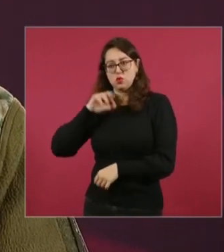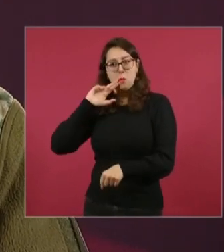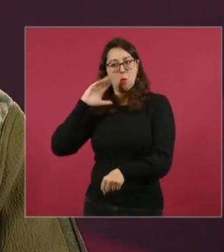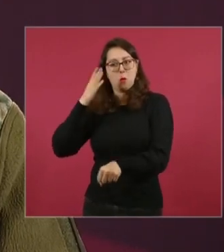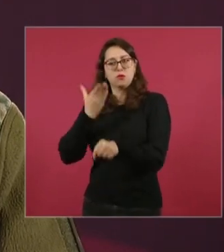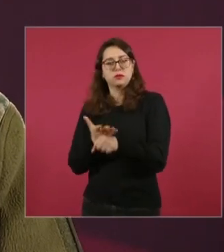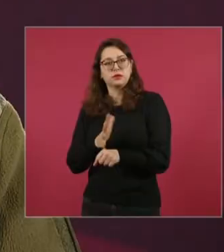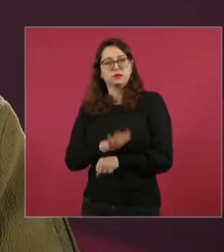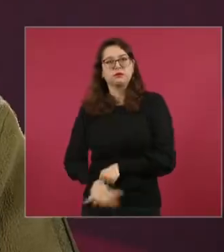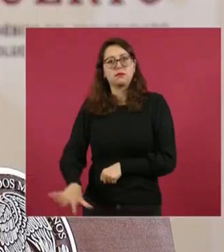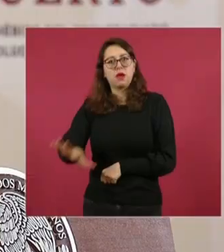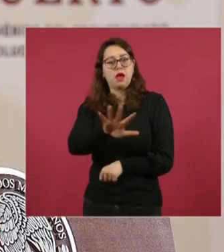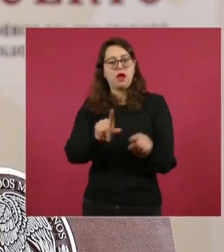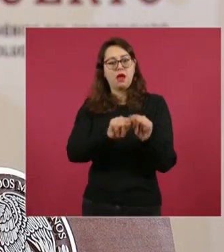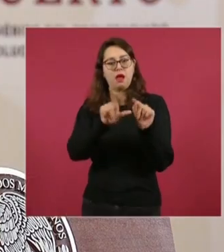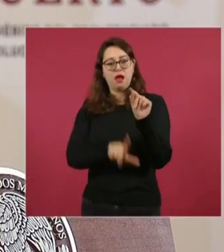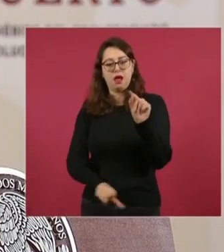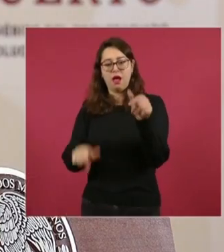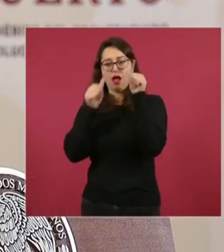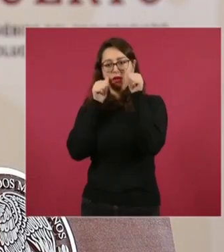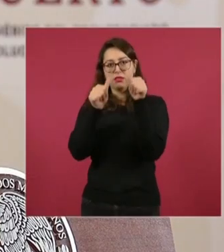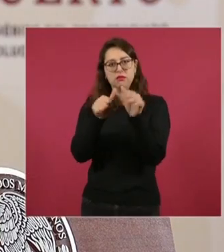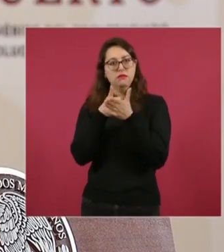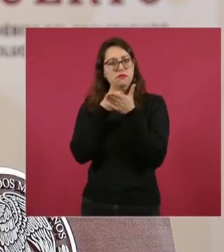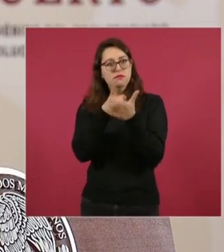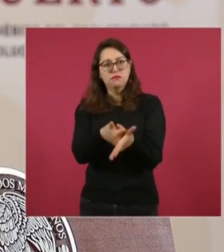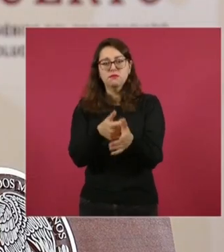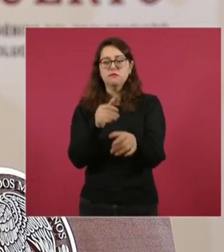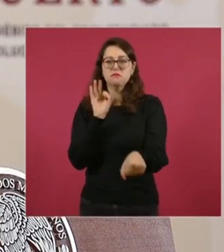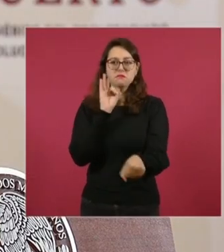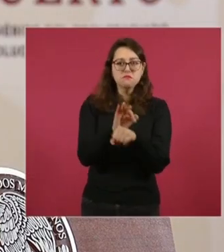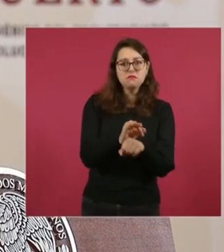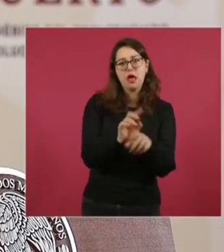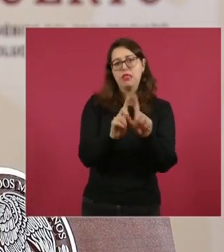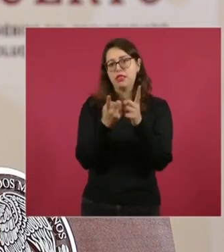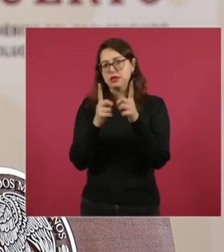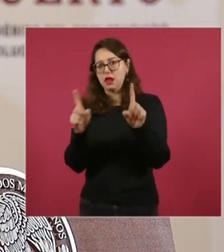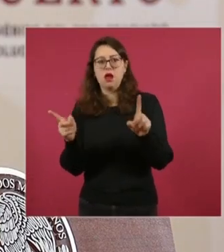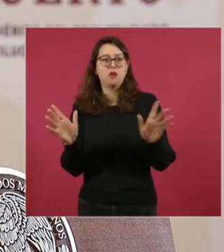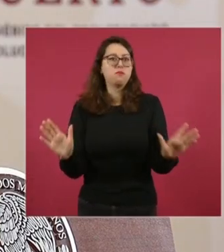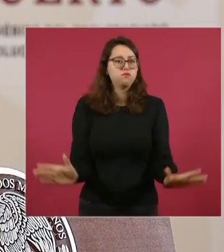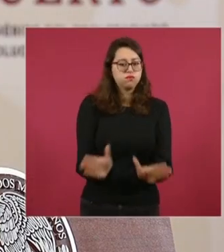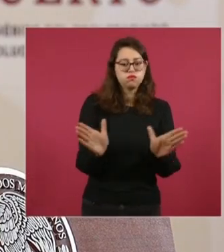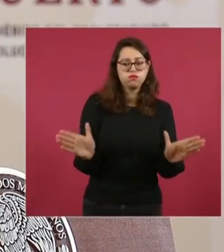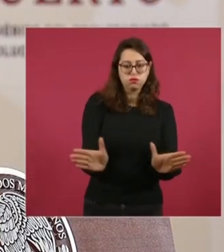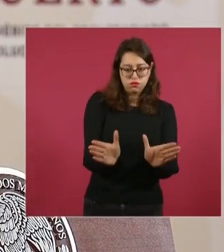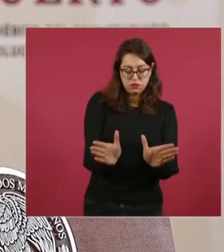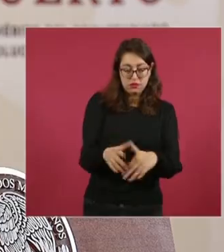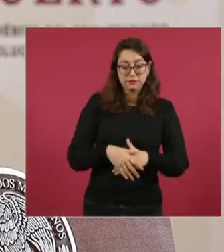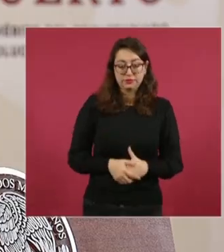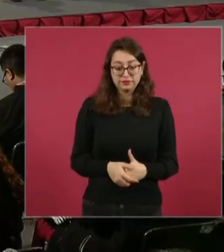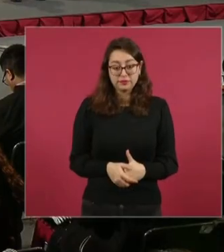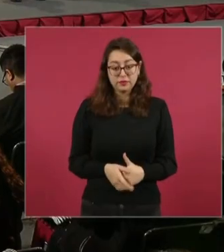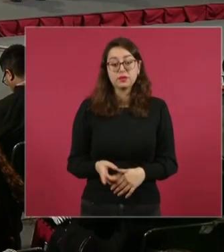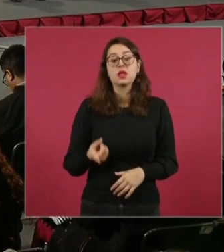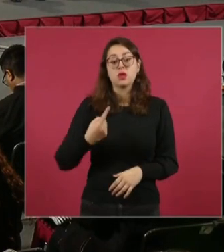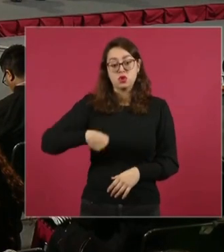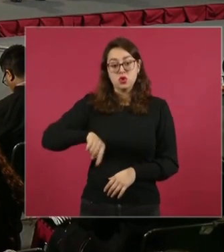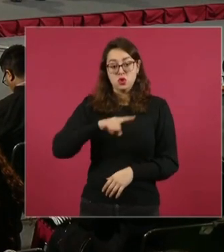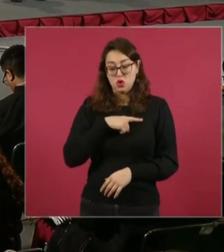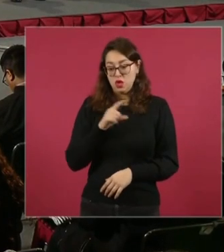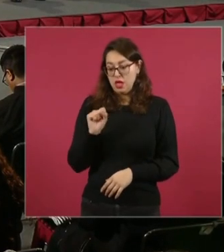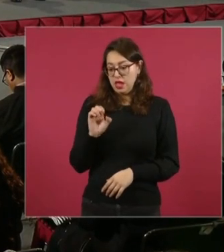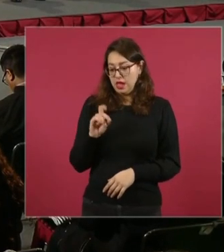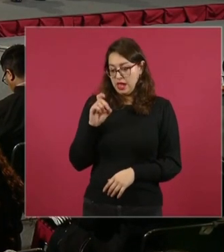por instrucciones del señor presidente que coadyuvan al desarrollo de la nación y esto para la Secretaría de la Defensa